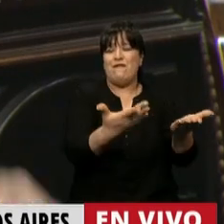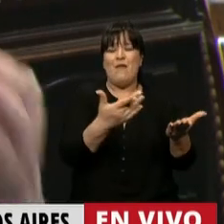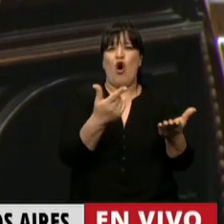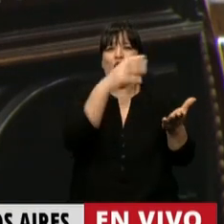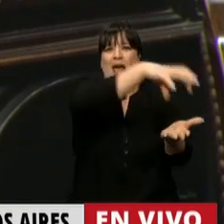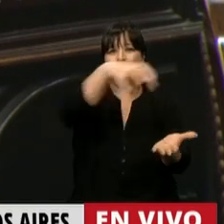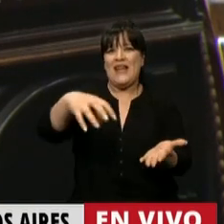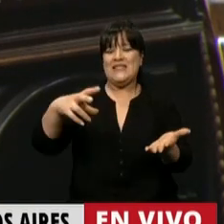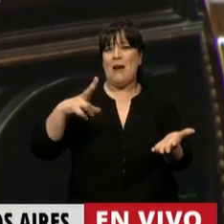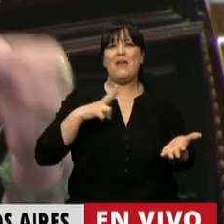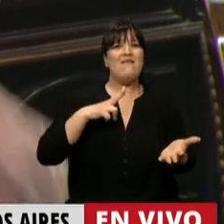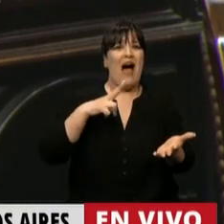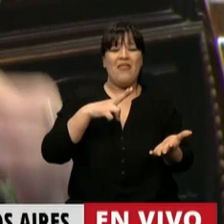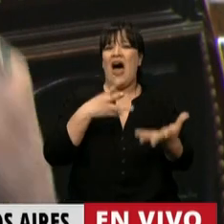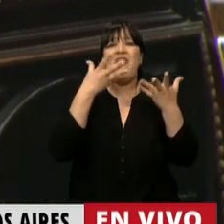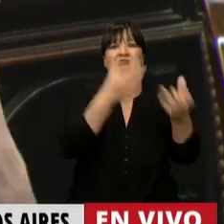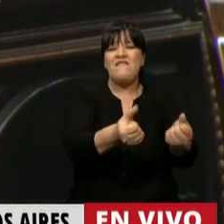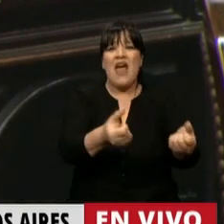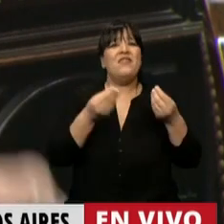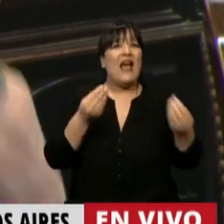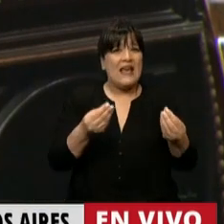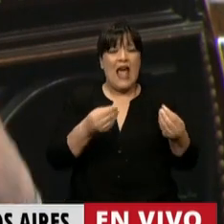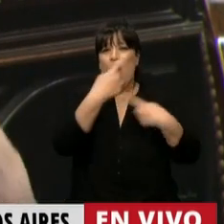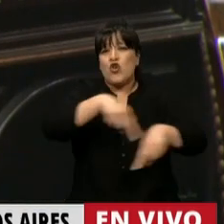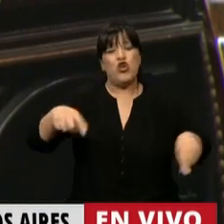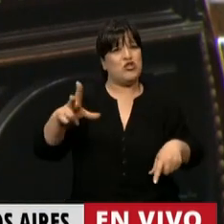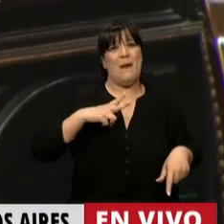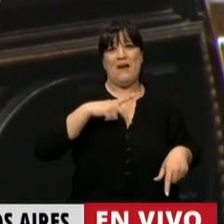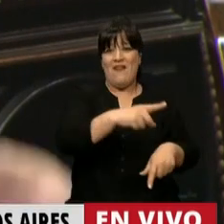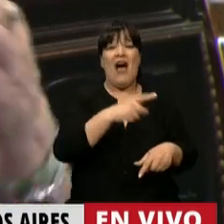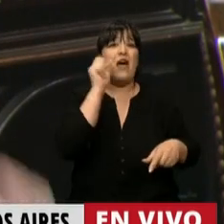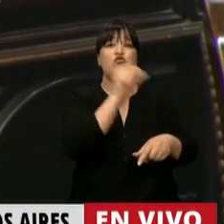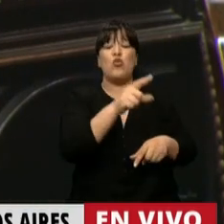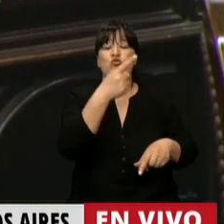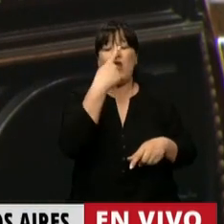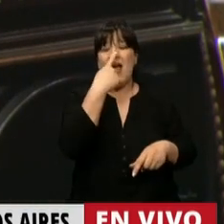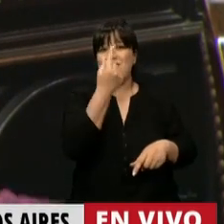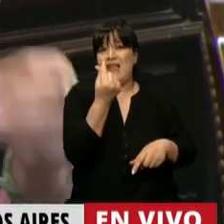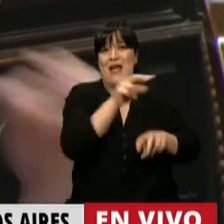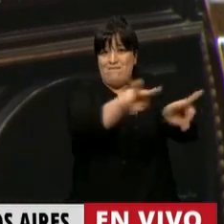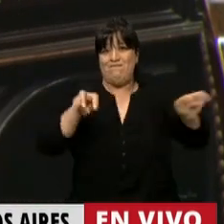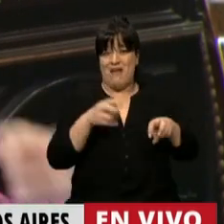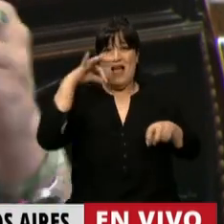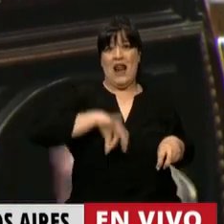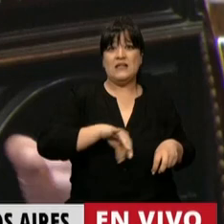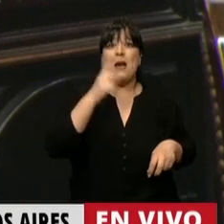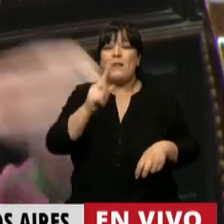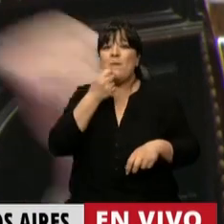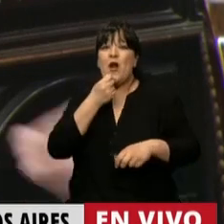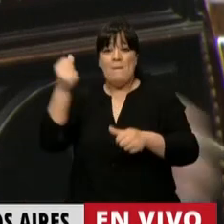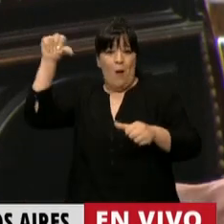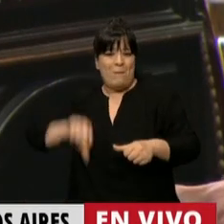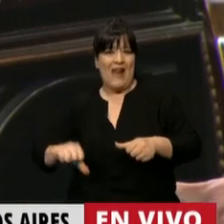solamente defiende los criterios de propiedad privada cuando se trata de sus ganancias, cuando se trata de ver pérdidas o